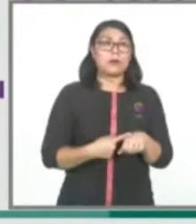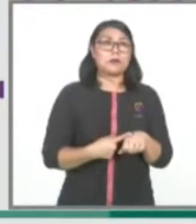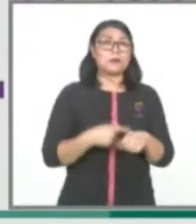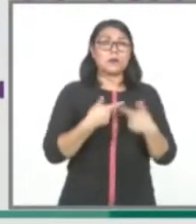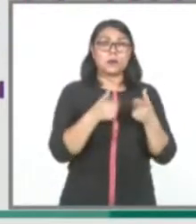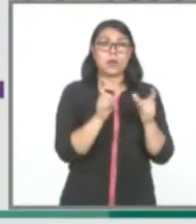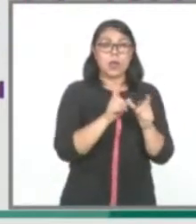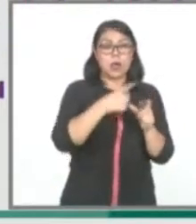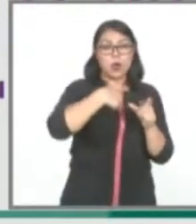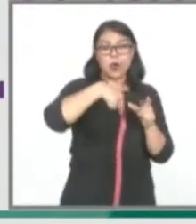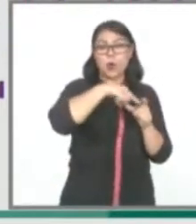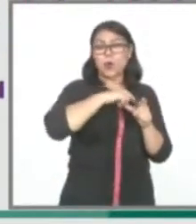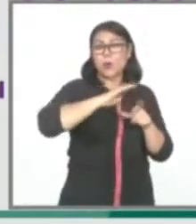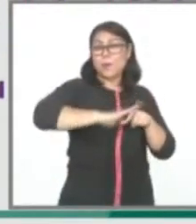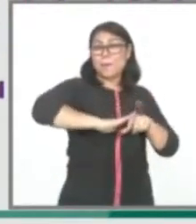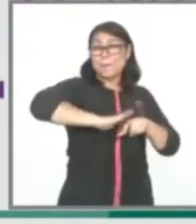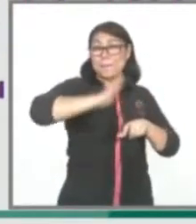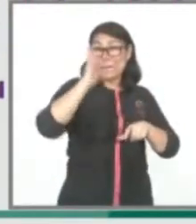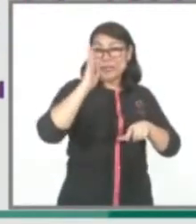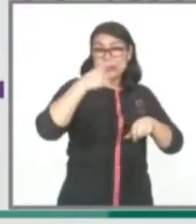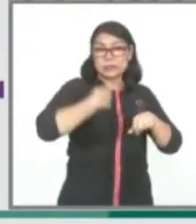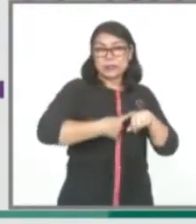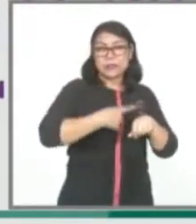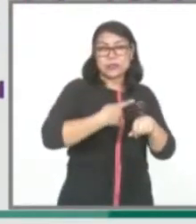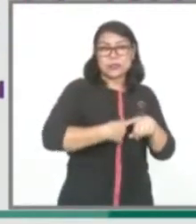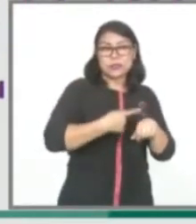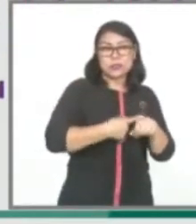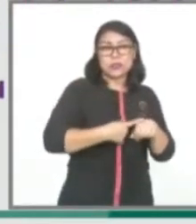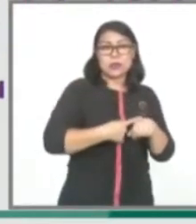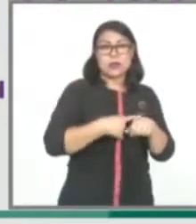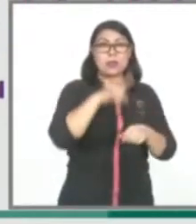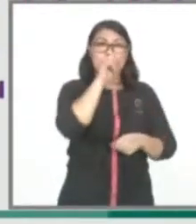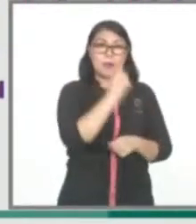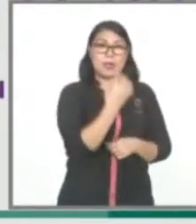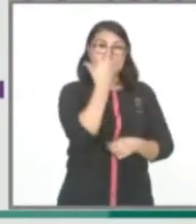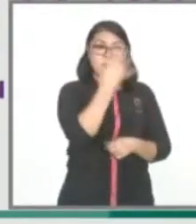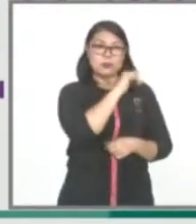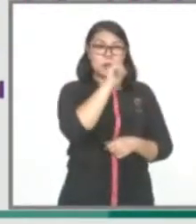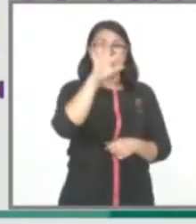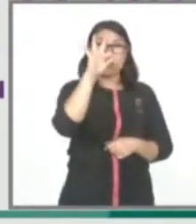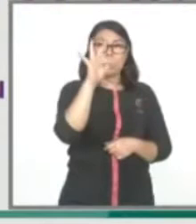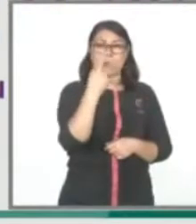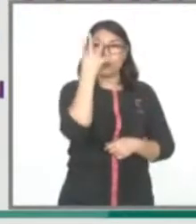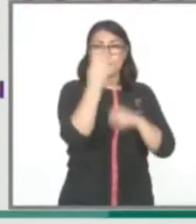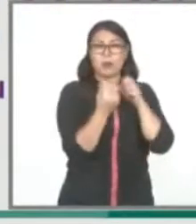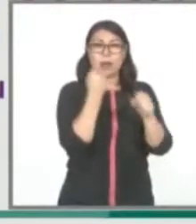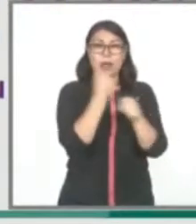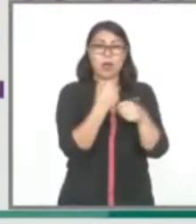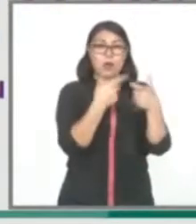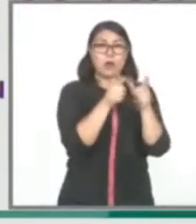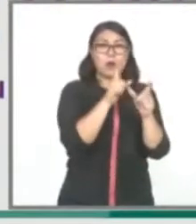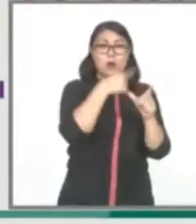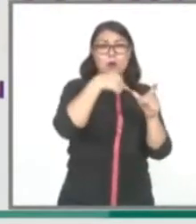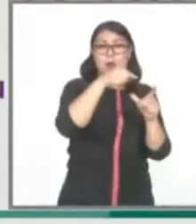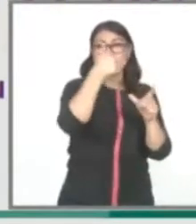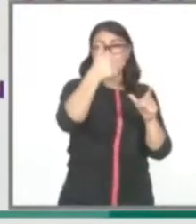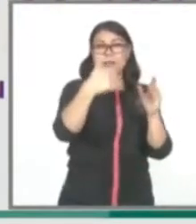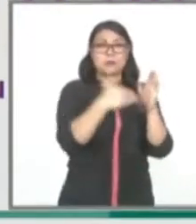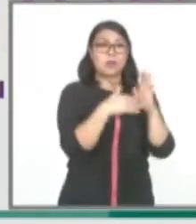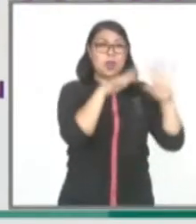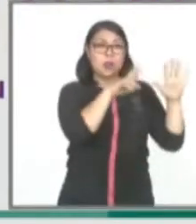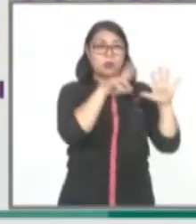a conocer la Subdirectora de Innovación y Calidad de los Servicios de Salud, Rosa Lilia García Cávanac, quien dijo que se han notificado 22